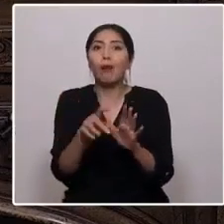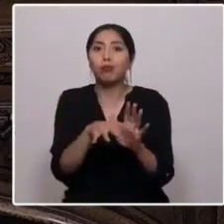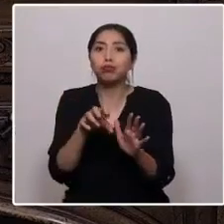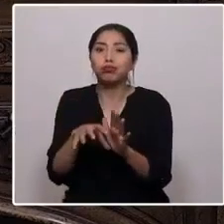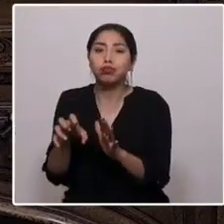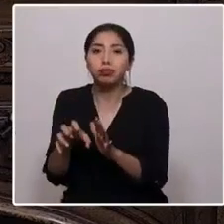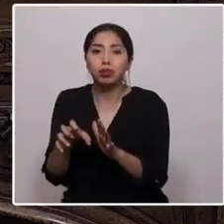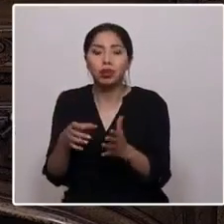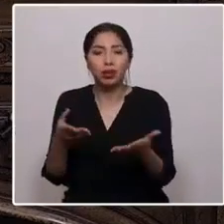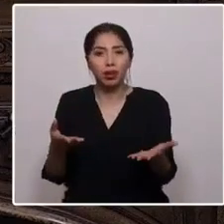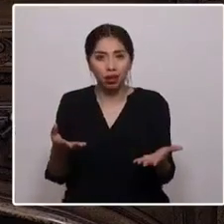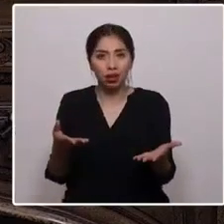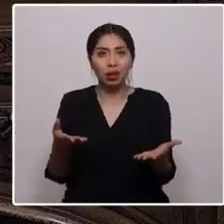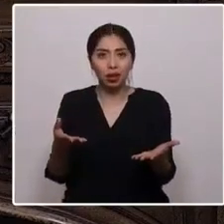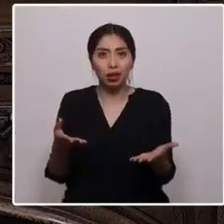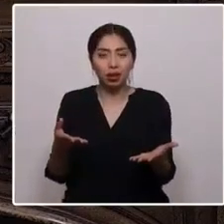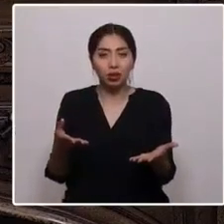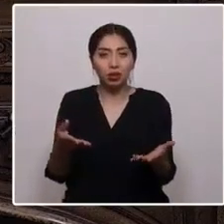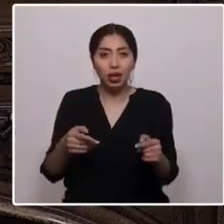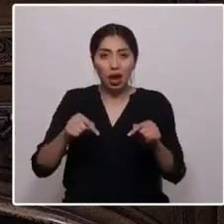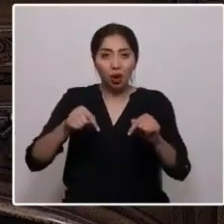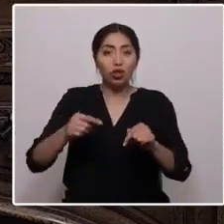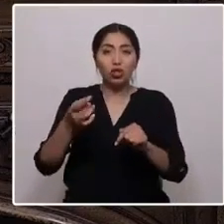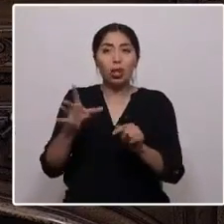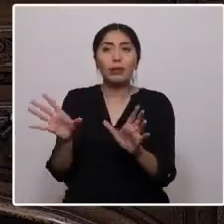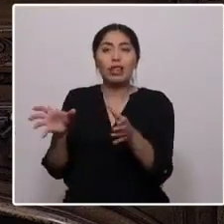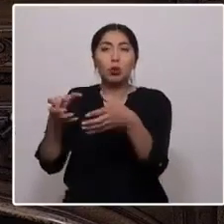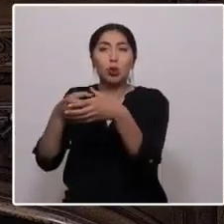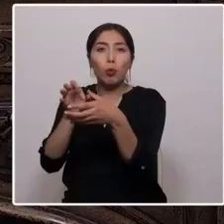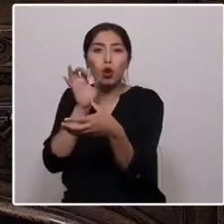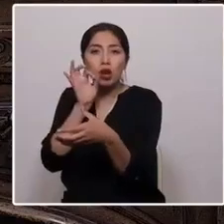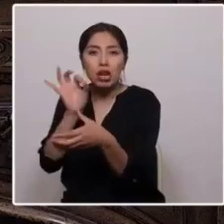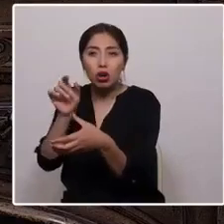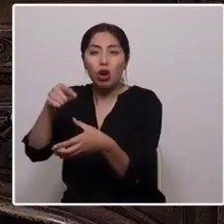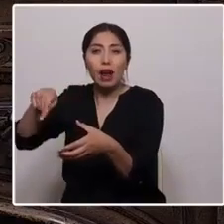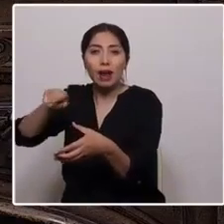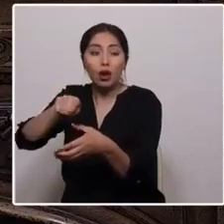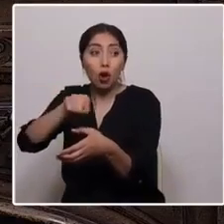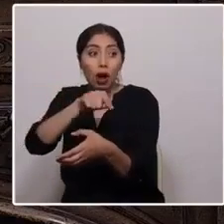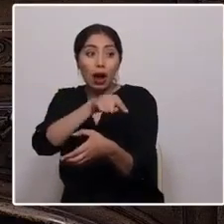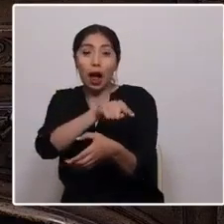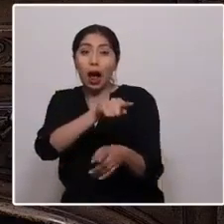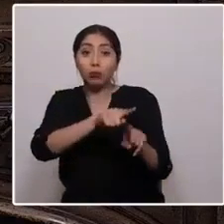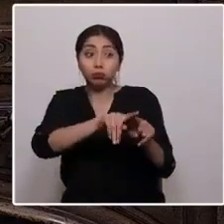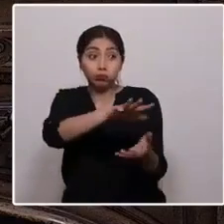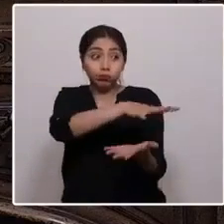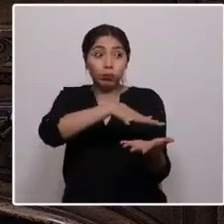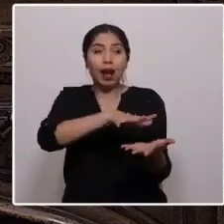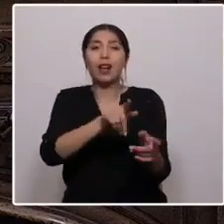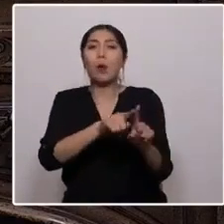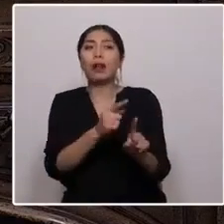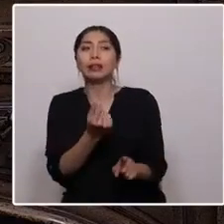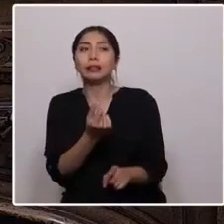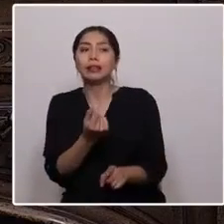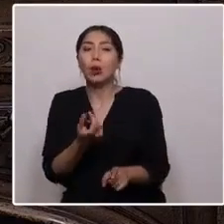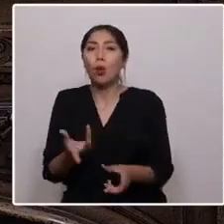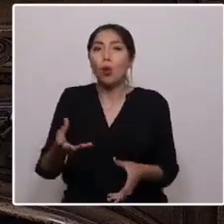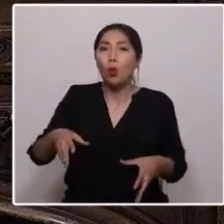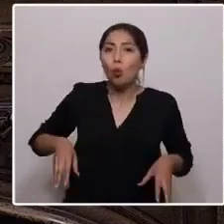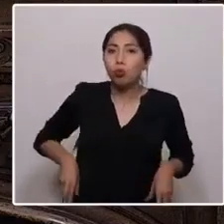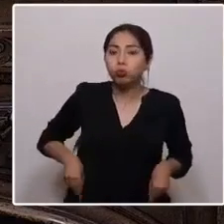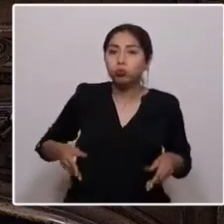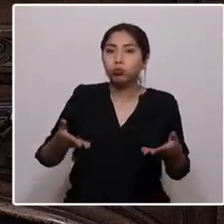se encuentra secuestrado por privilegiados, que lo han convertido en un recurso transable y sujeto a